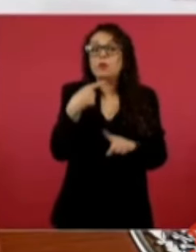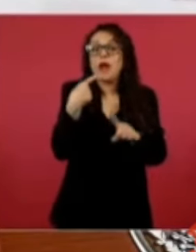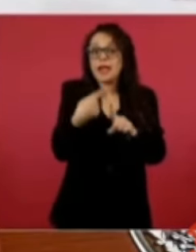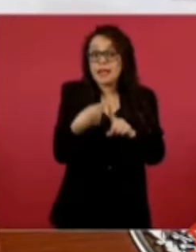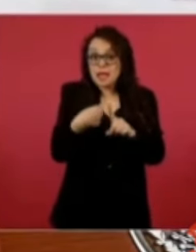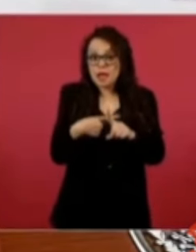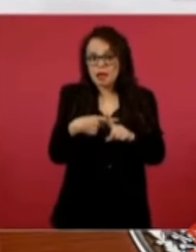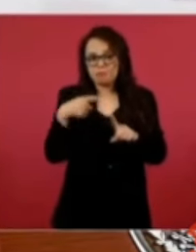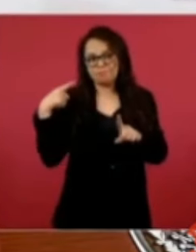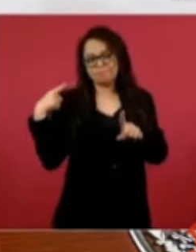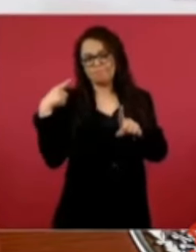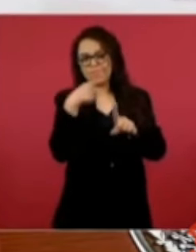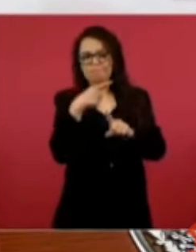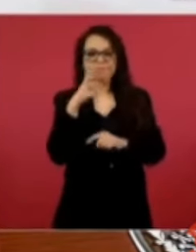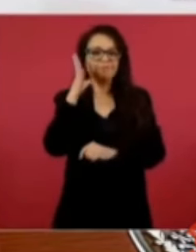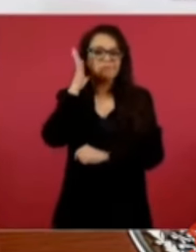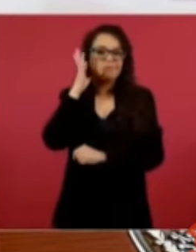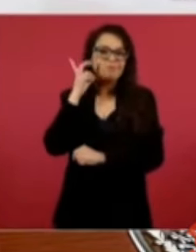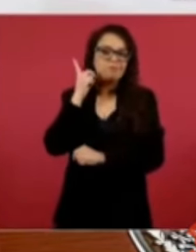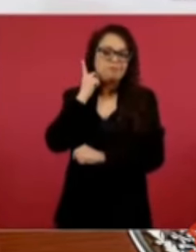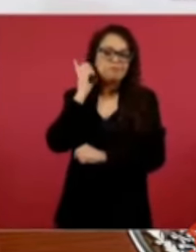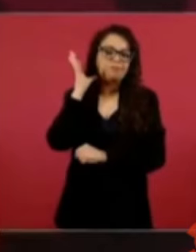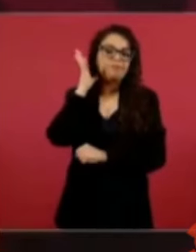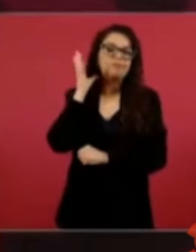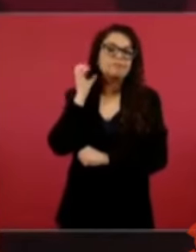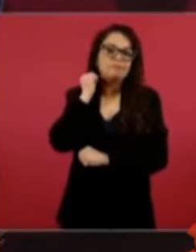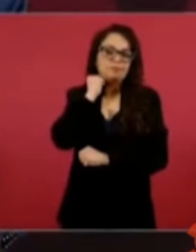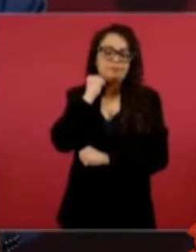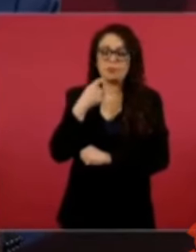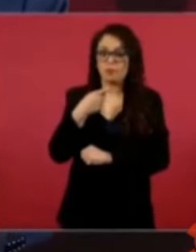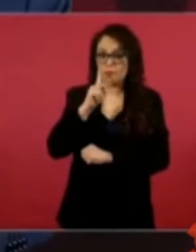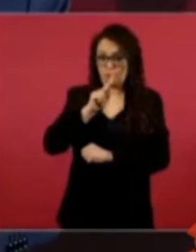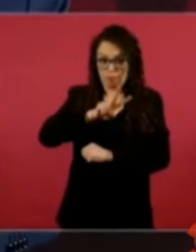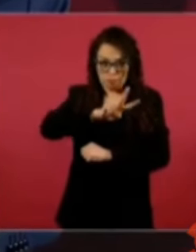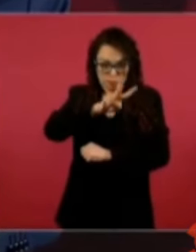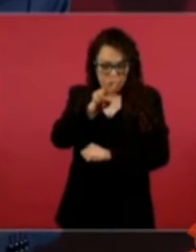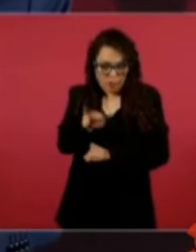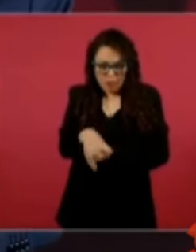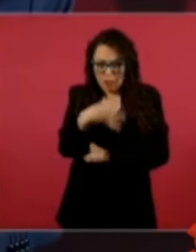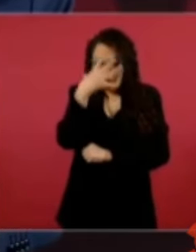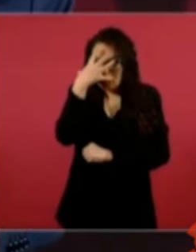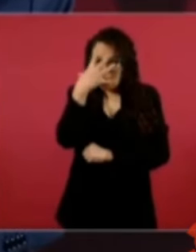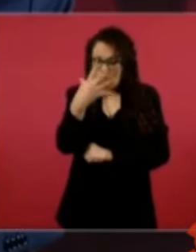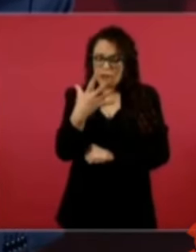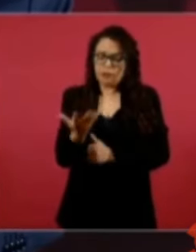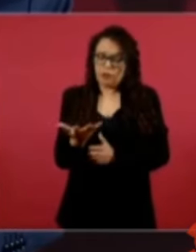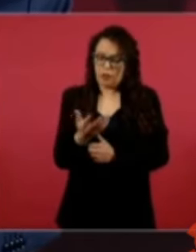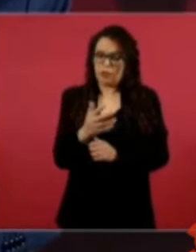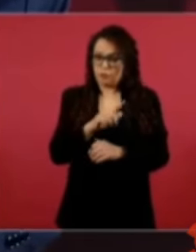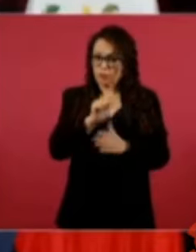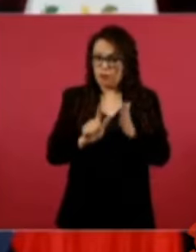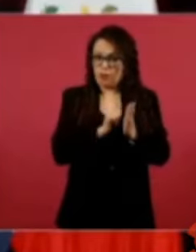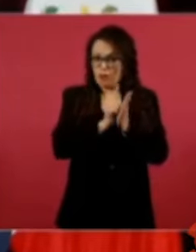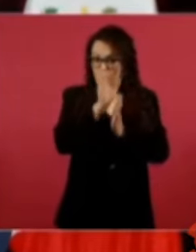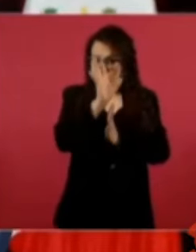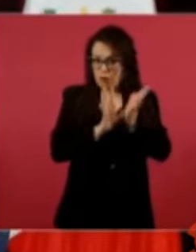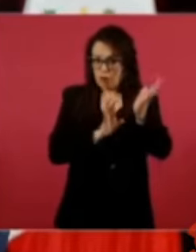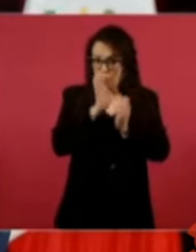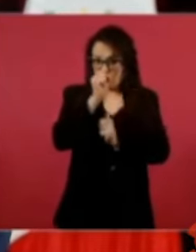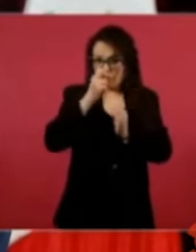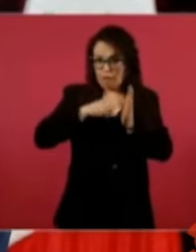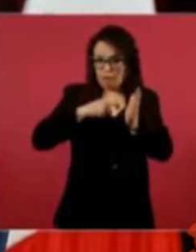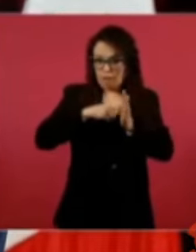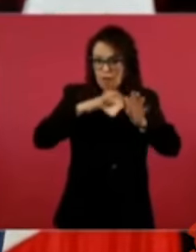de que es necesaria la transformación, la reforma en el Poder Judicial, no hay duda, ya hasta los